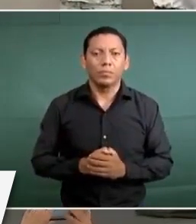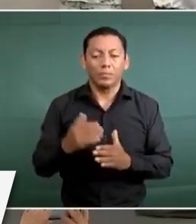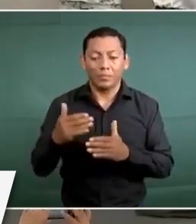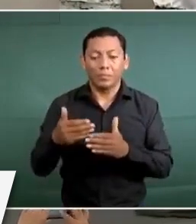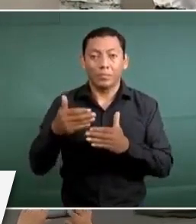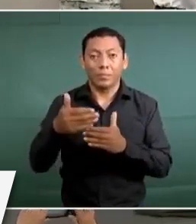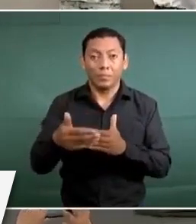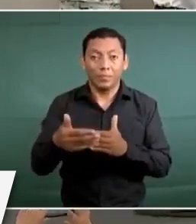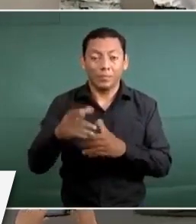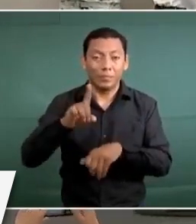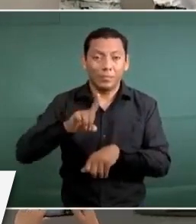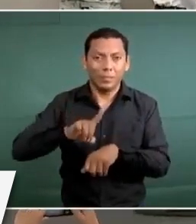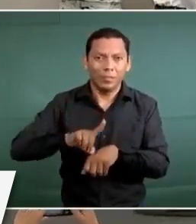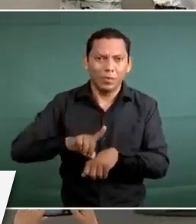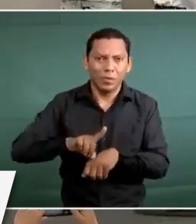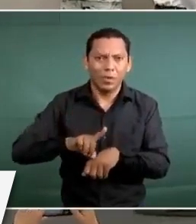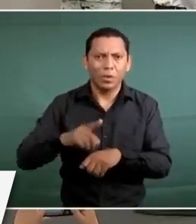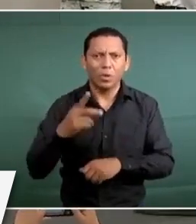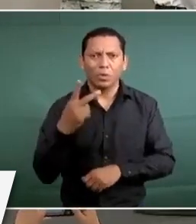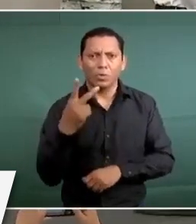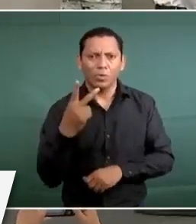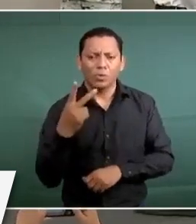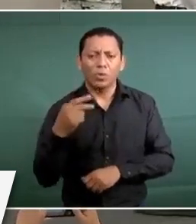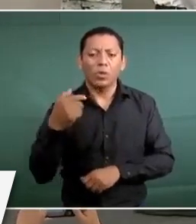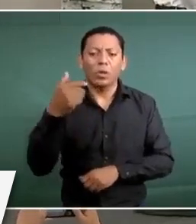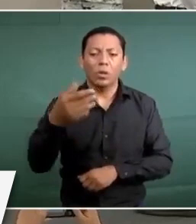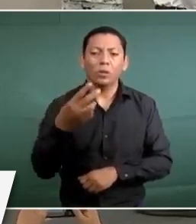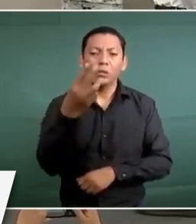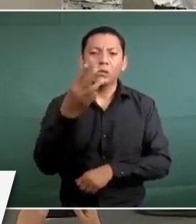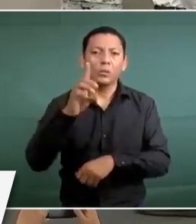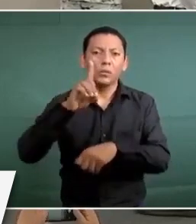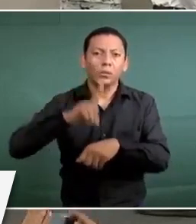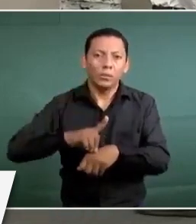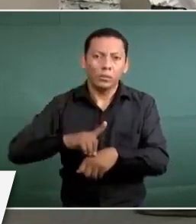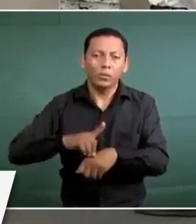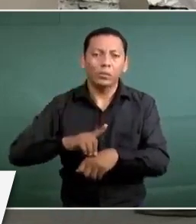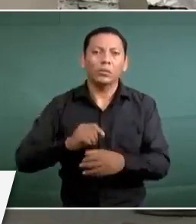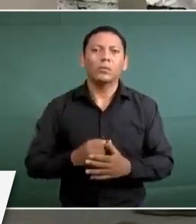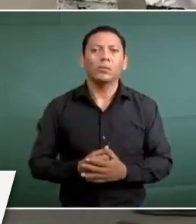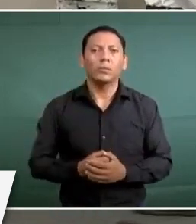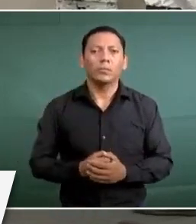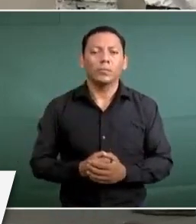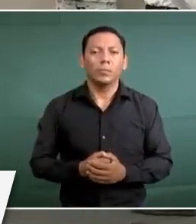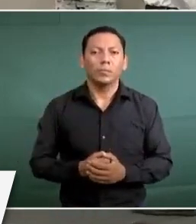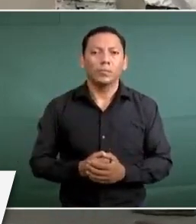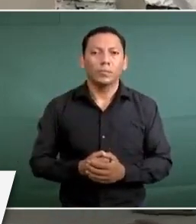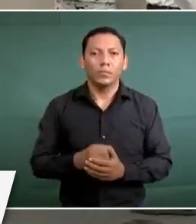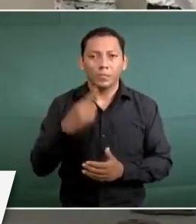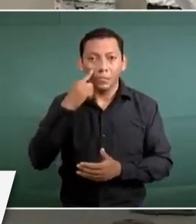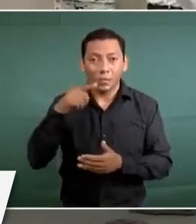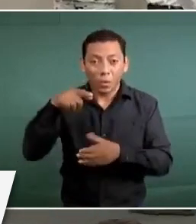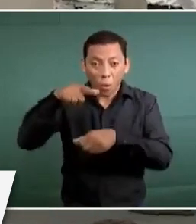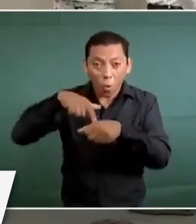dos al día tres. Lo verde